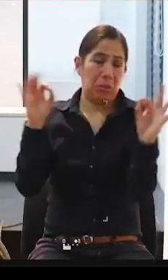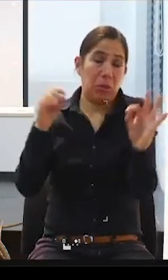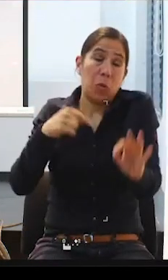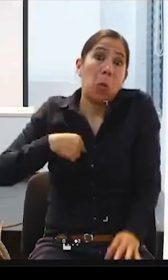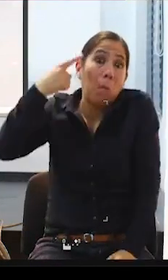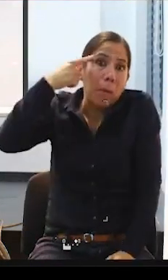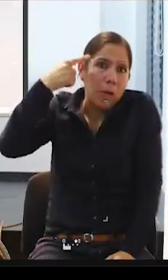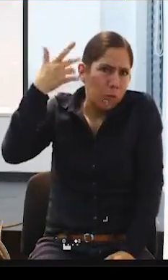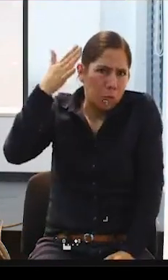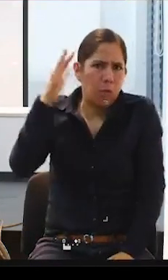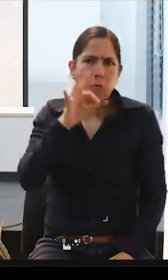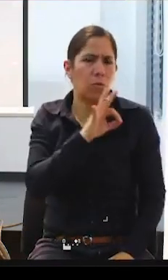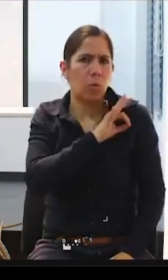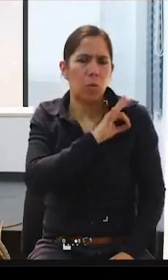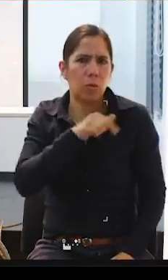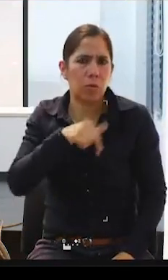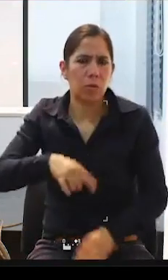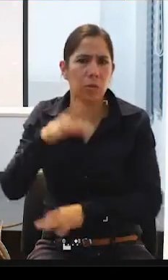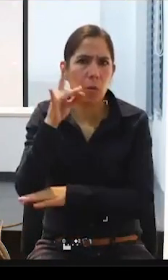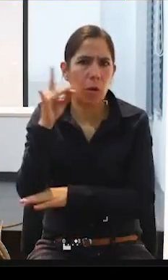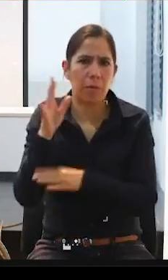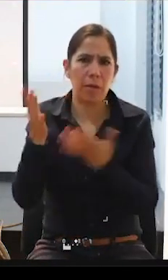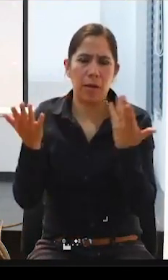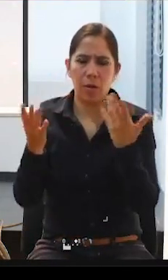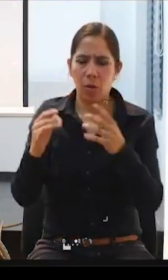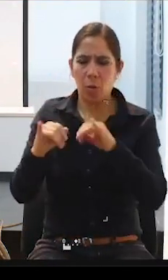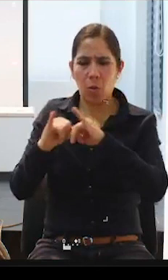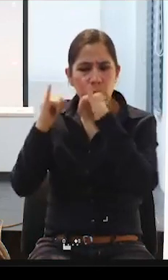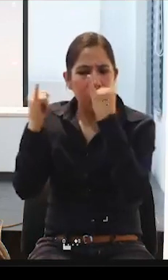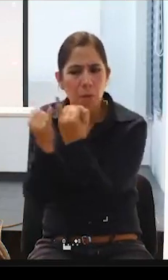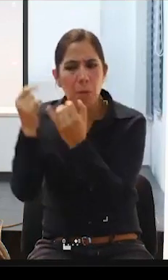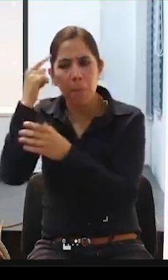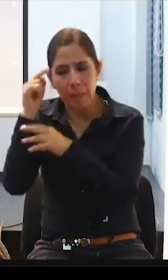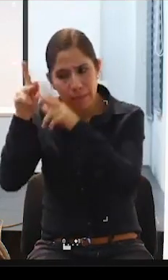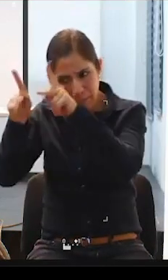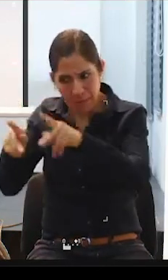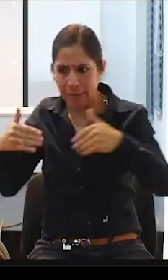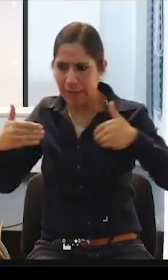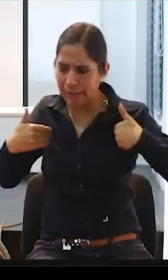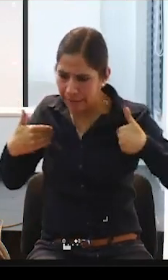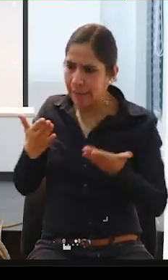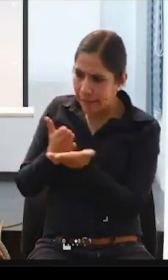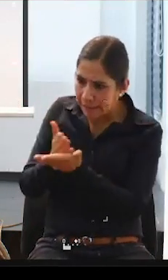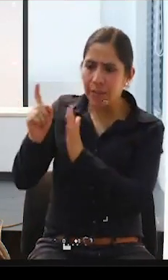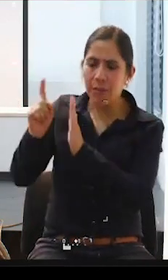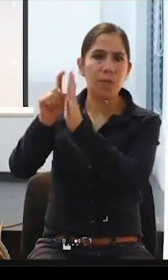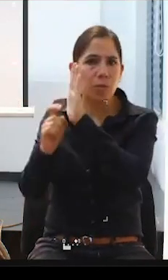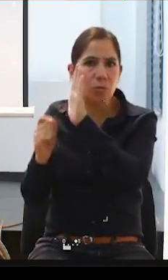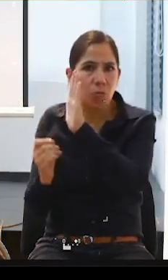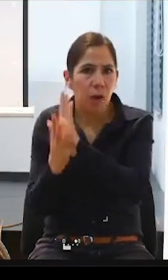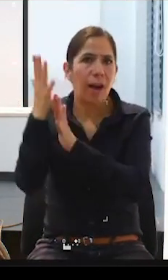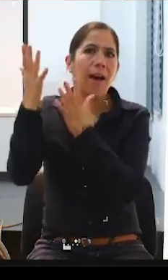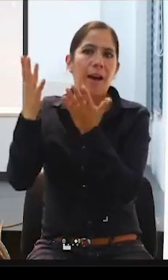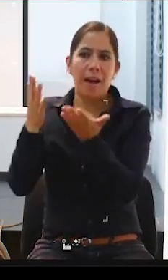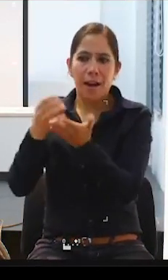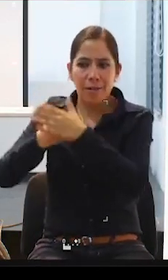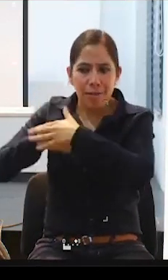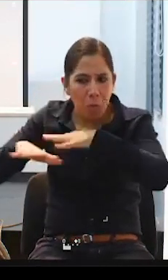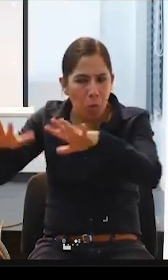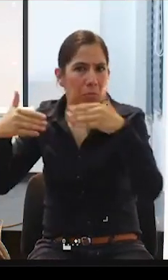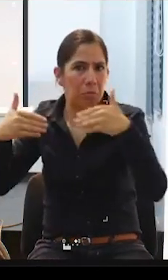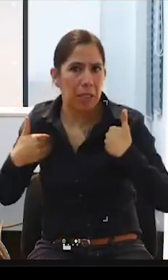que piense en ese aspecto de la persona que es tan importante en sus derechos sexuales y reproductivos. Y me gustaría,